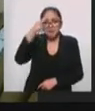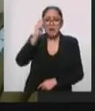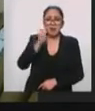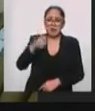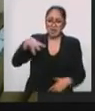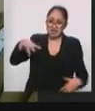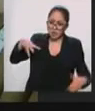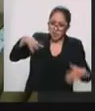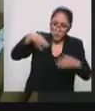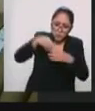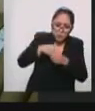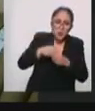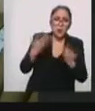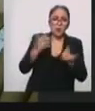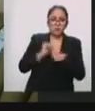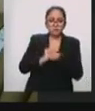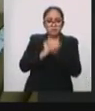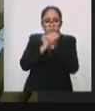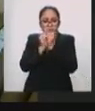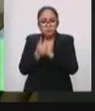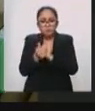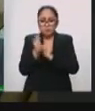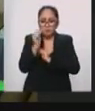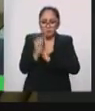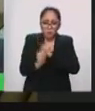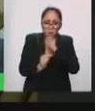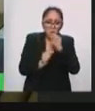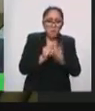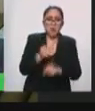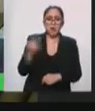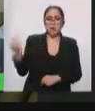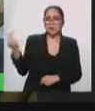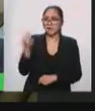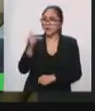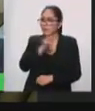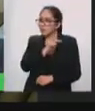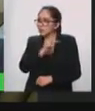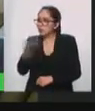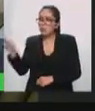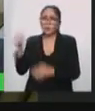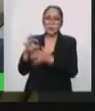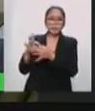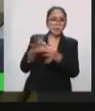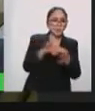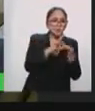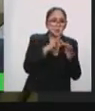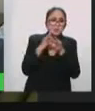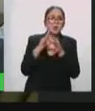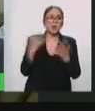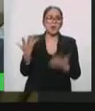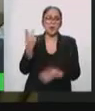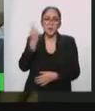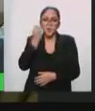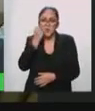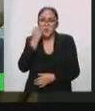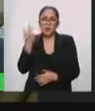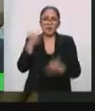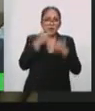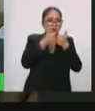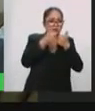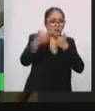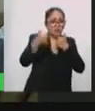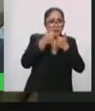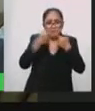dice Loki, que diera la manera de unirnos, ¿no? A pesar de la distancia, a pesar de las casas, a pesar de